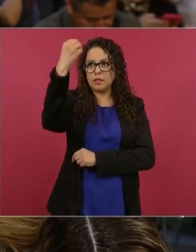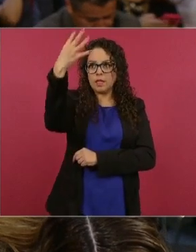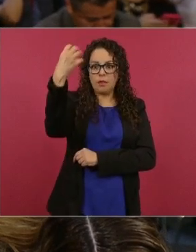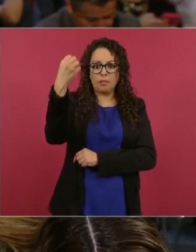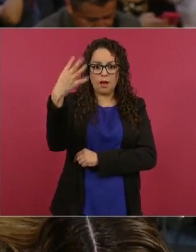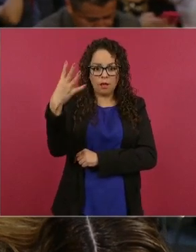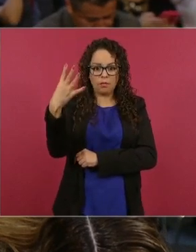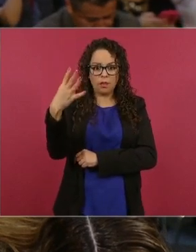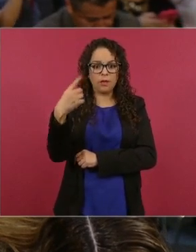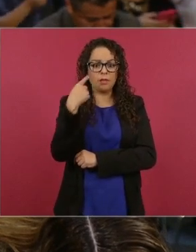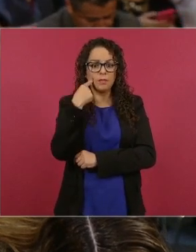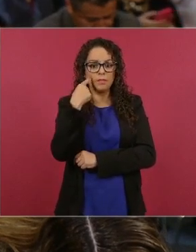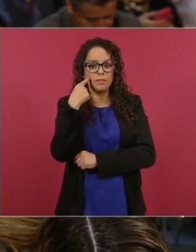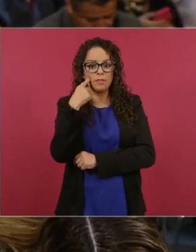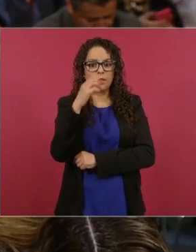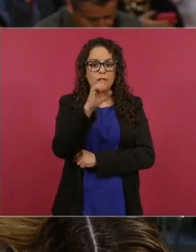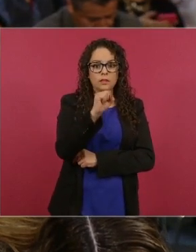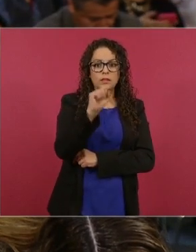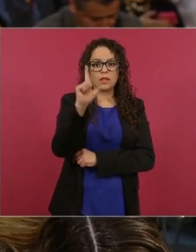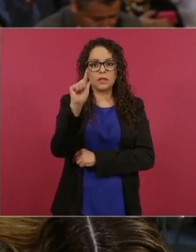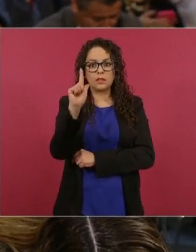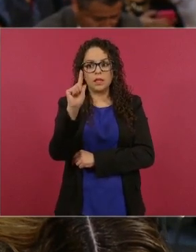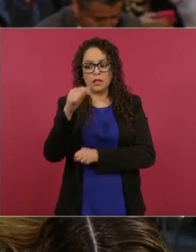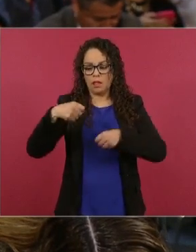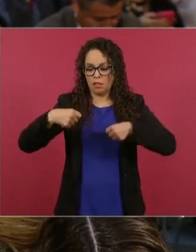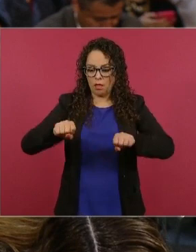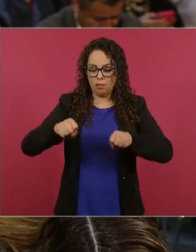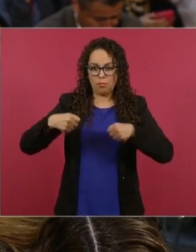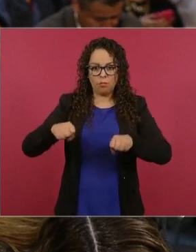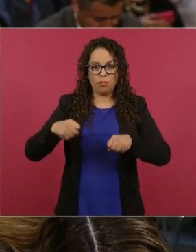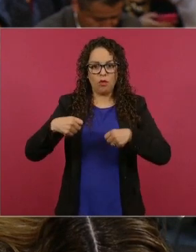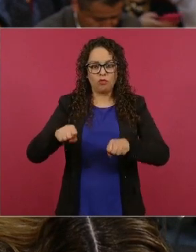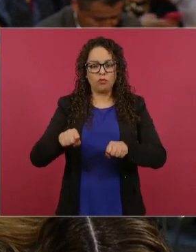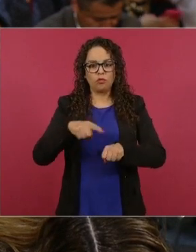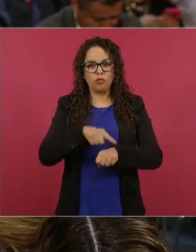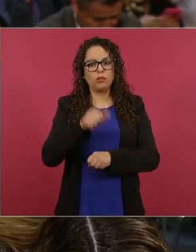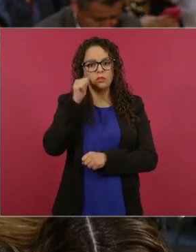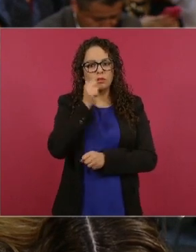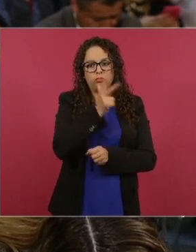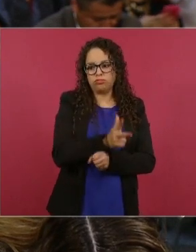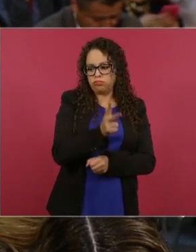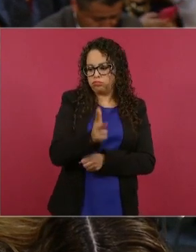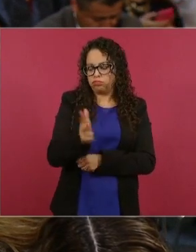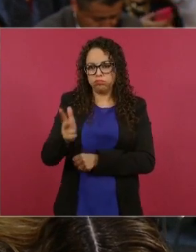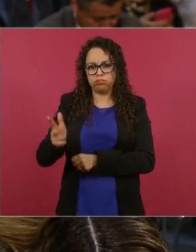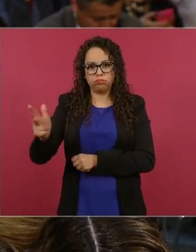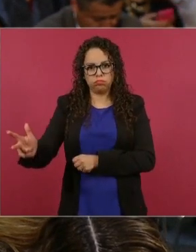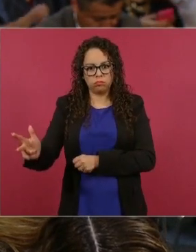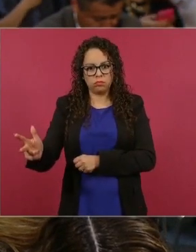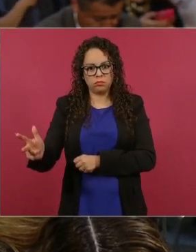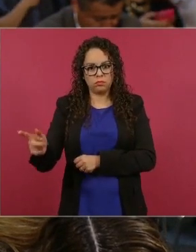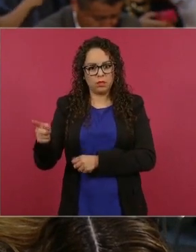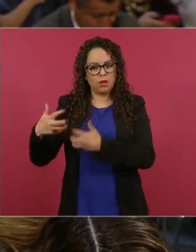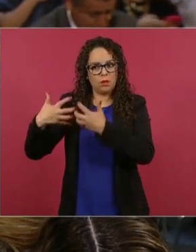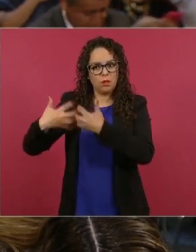60 70 motocicletas ahí el convertidor catalítico automotriz tiene una vida útil de 7 años